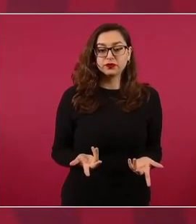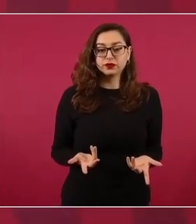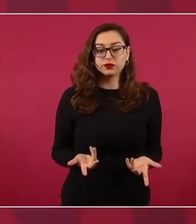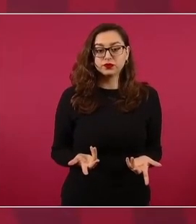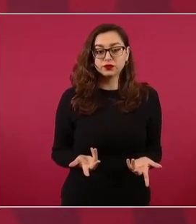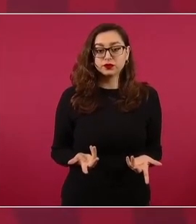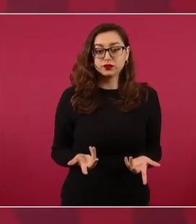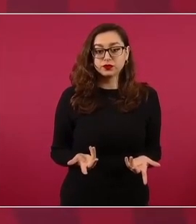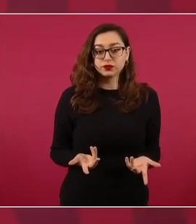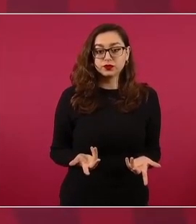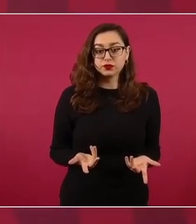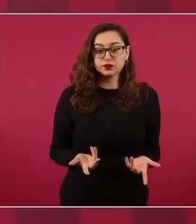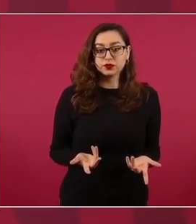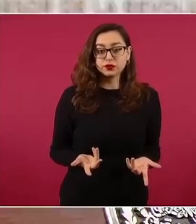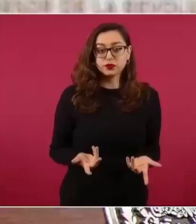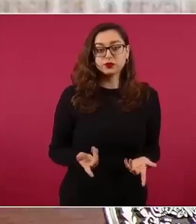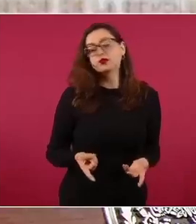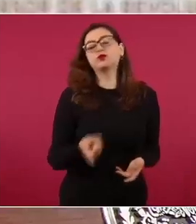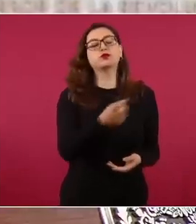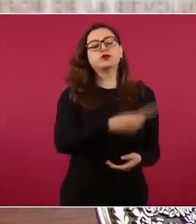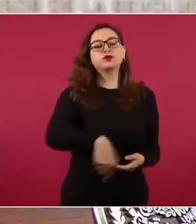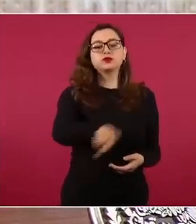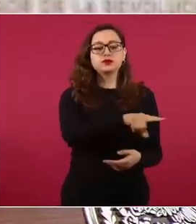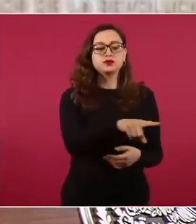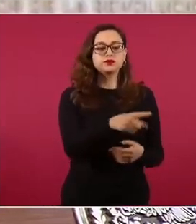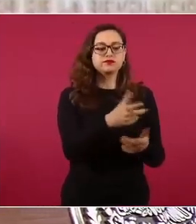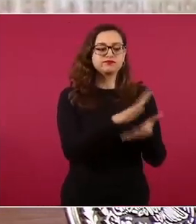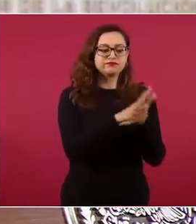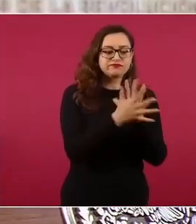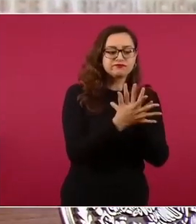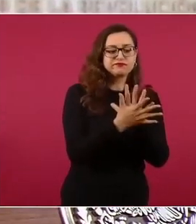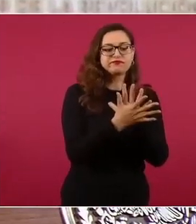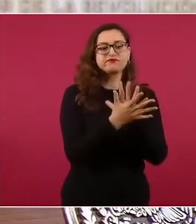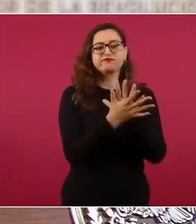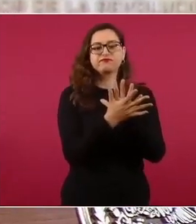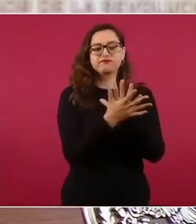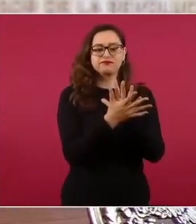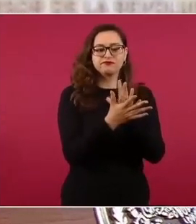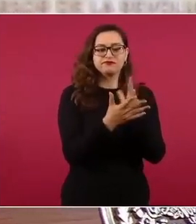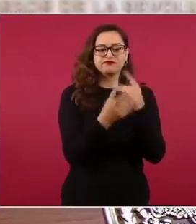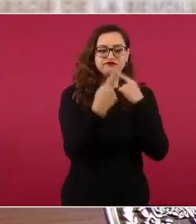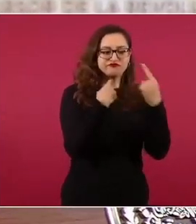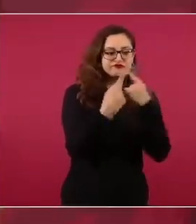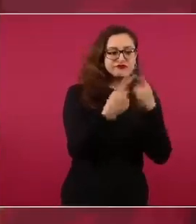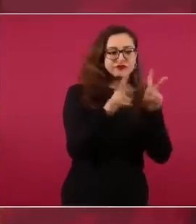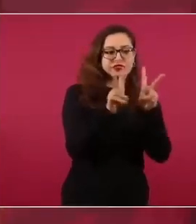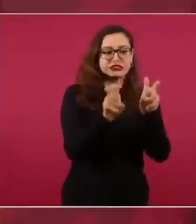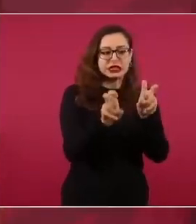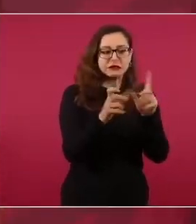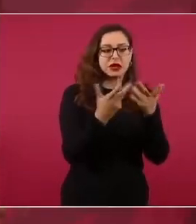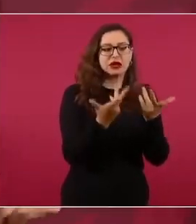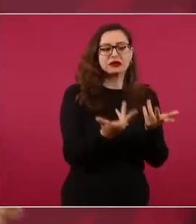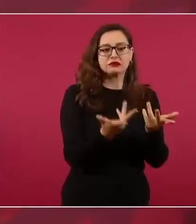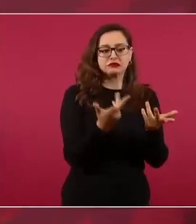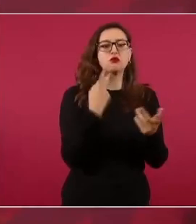sino está de por medio el dinero que reciben